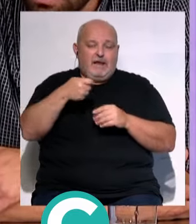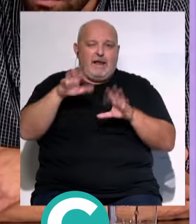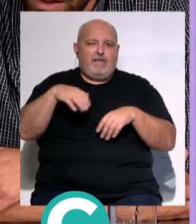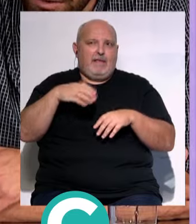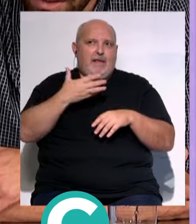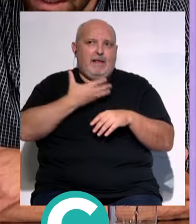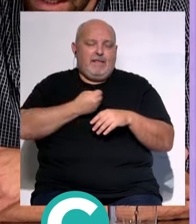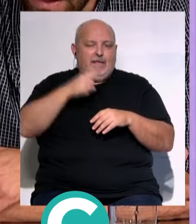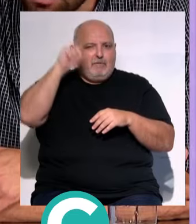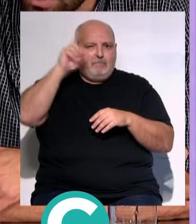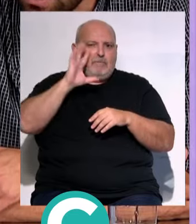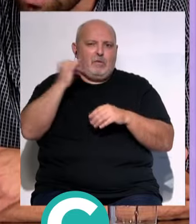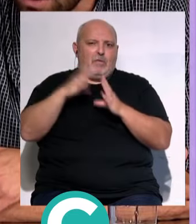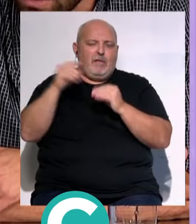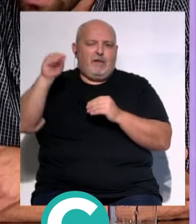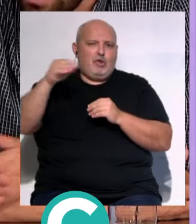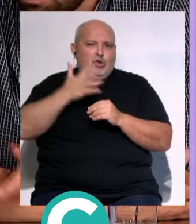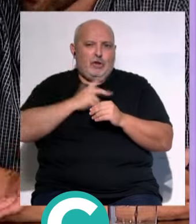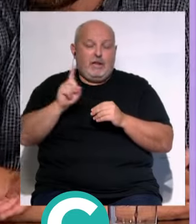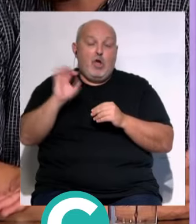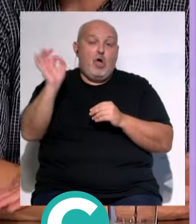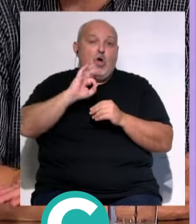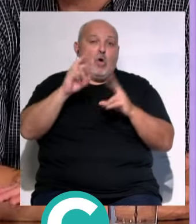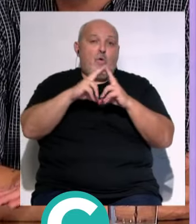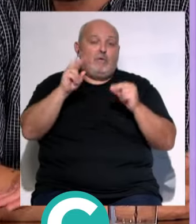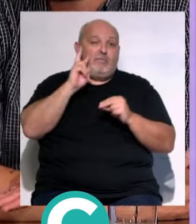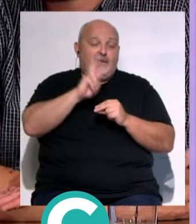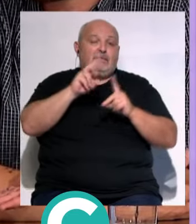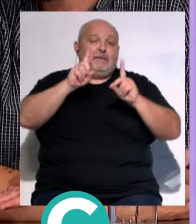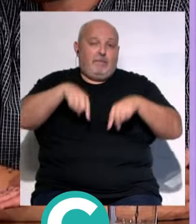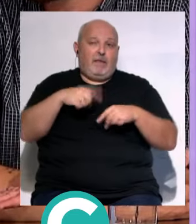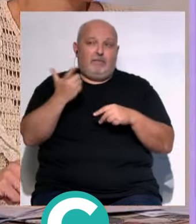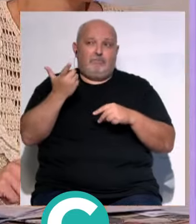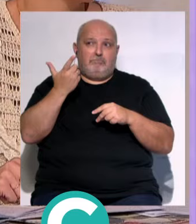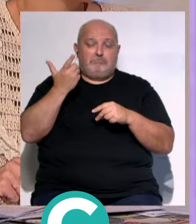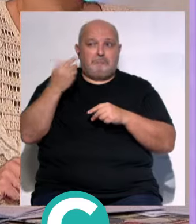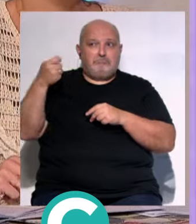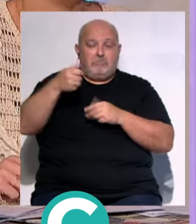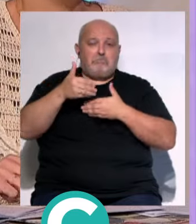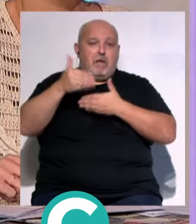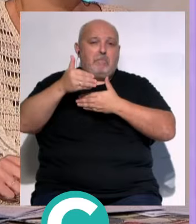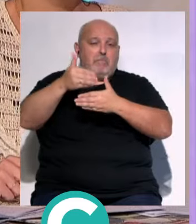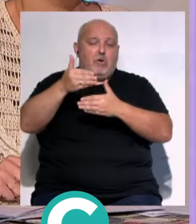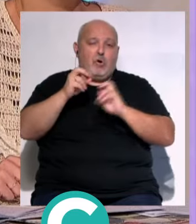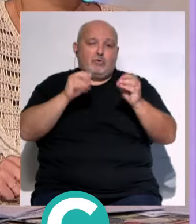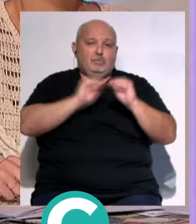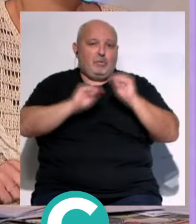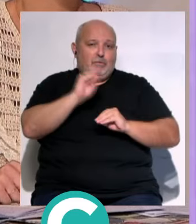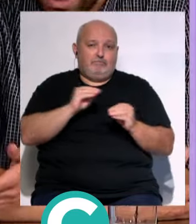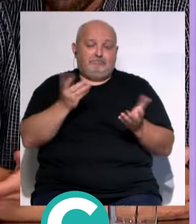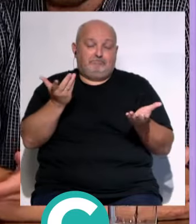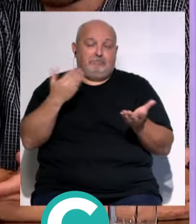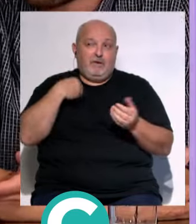alcalde no está muy por la voz... ...de decirle nada a la Junta de Andalucía... ...y porque la UCA está viendo que no aparece esa inversión... ...y que hay que buscar otras alternativas...